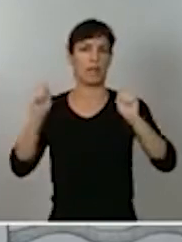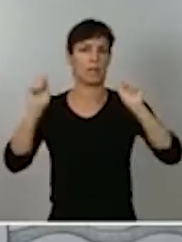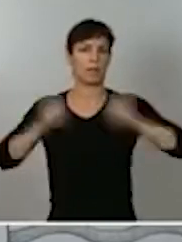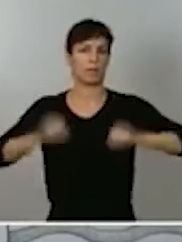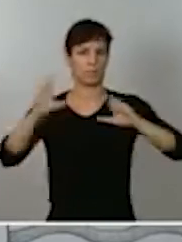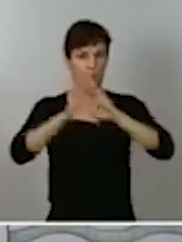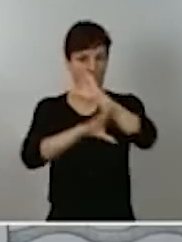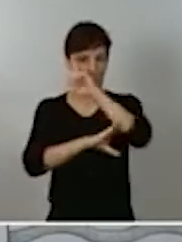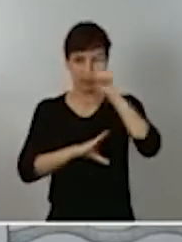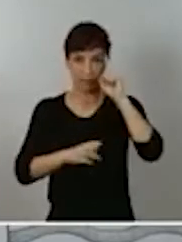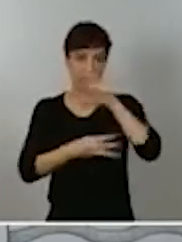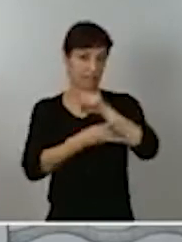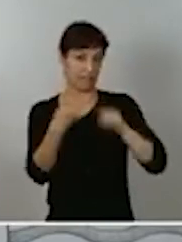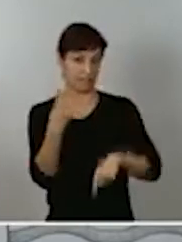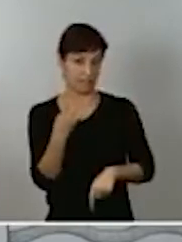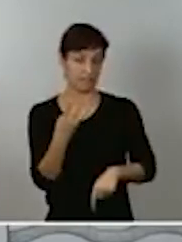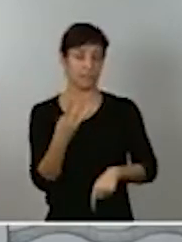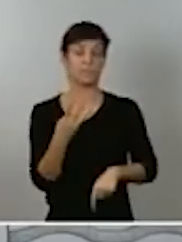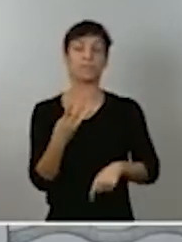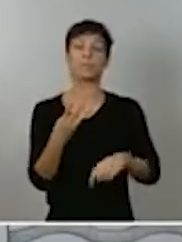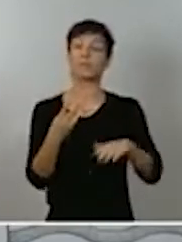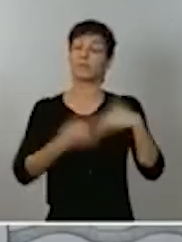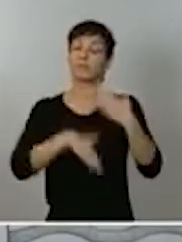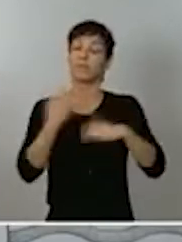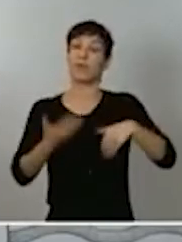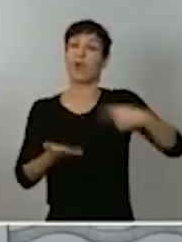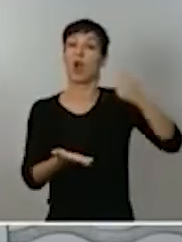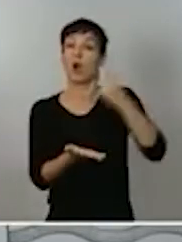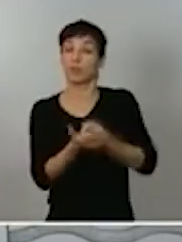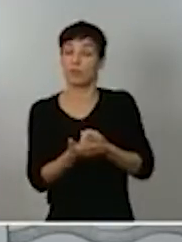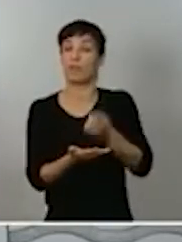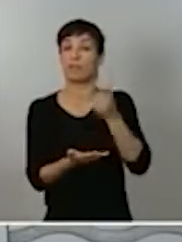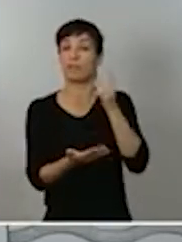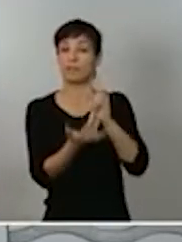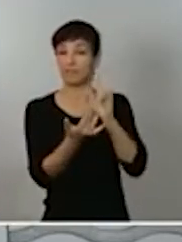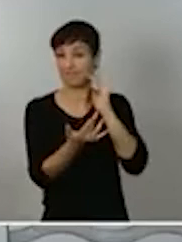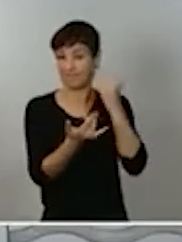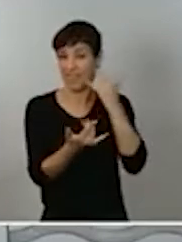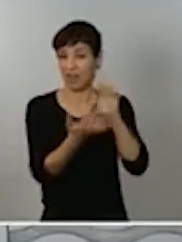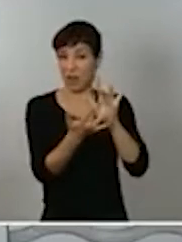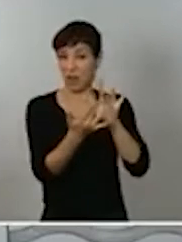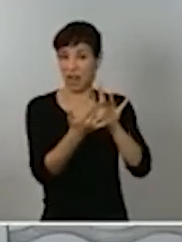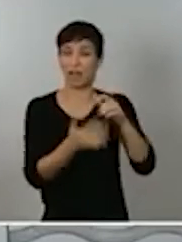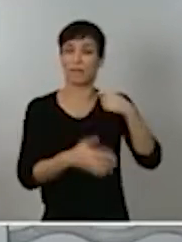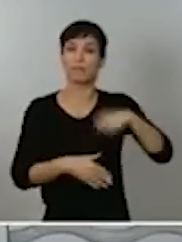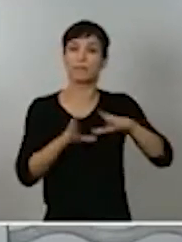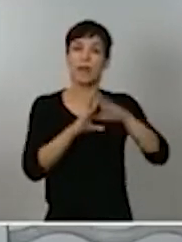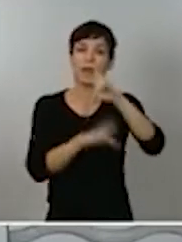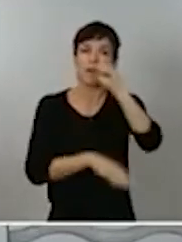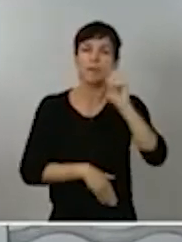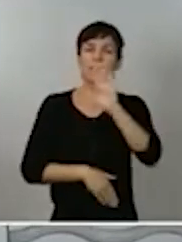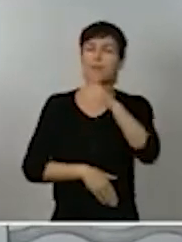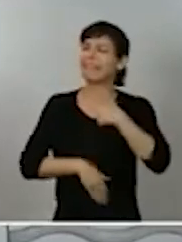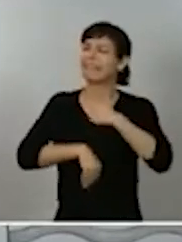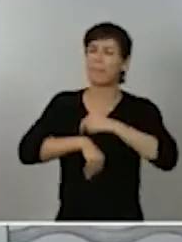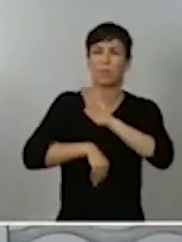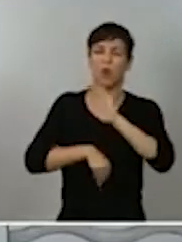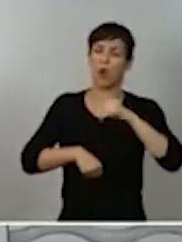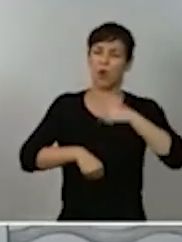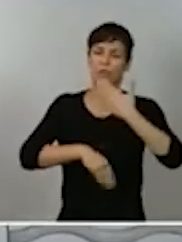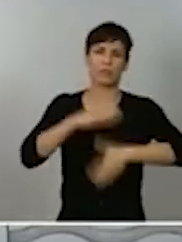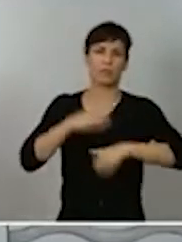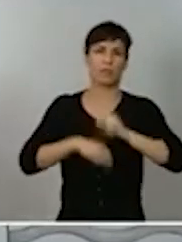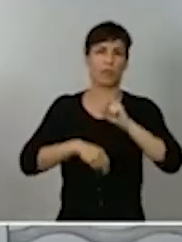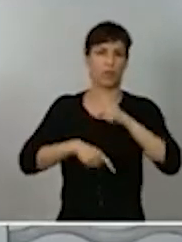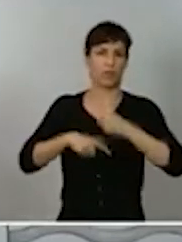Comunidad de Madrid, en una segunda conversación telefónica, le dijo al presidente que necesitaba tiempo. Hasta hoy, al mediodía, la presidenta de